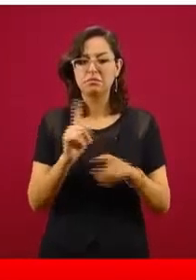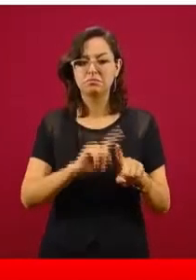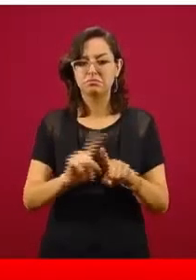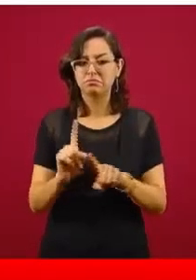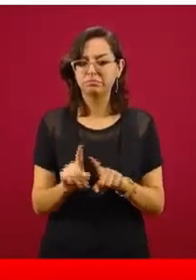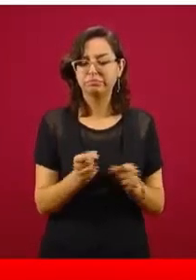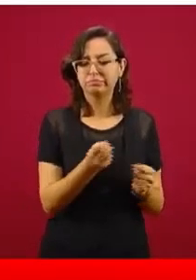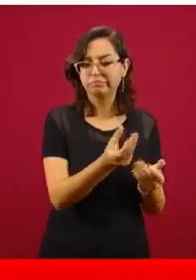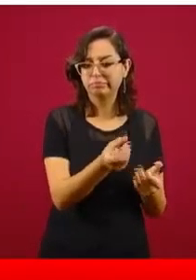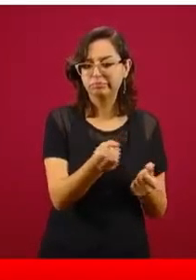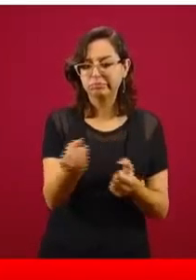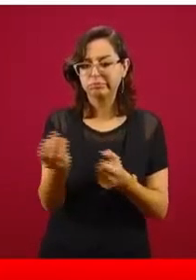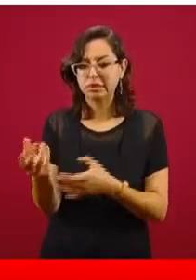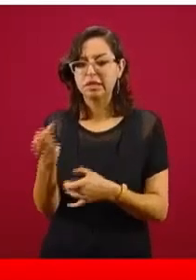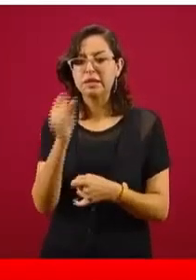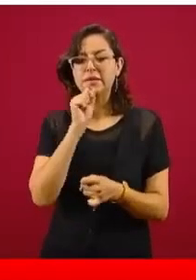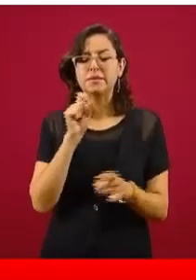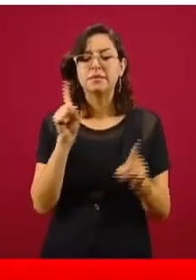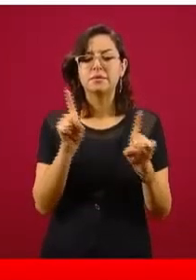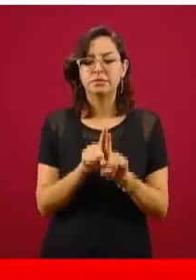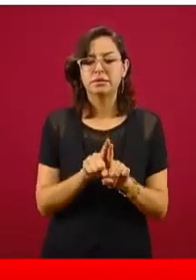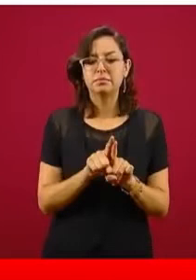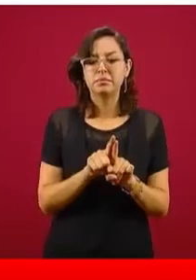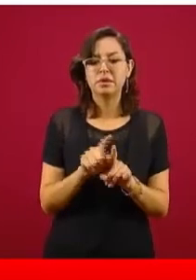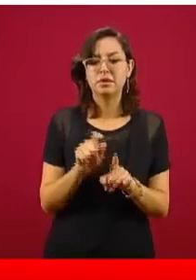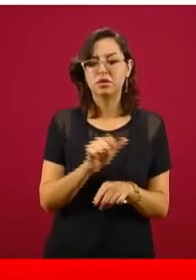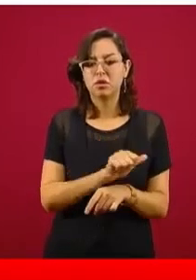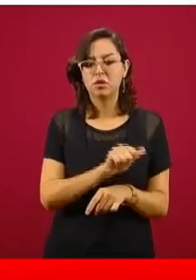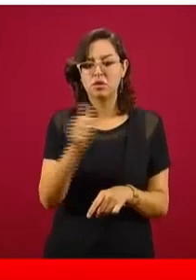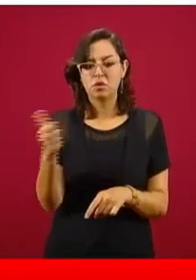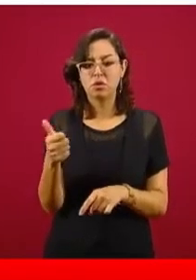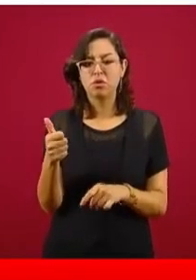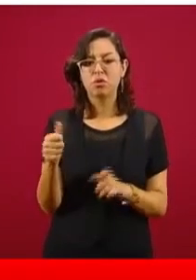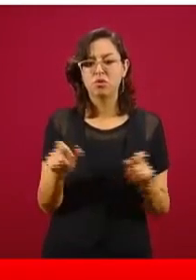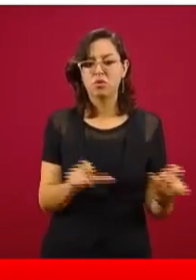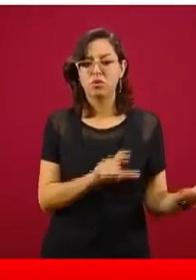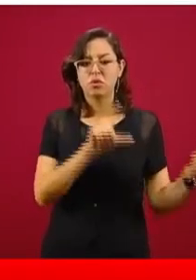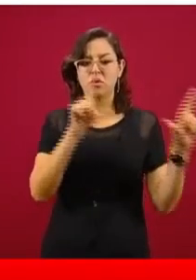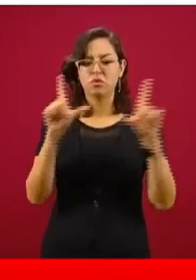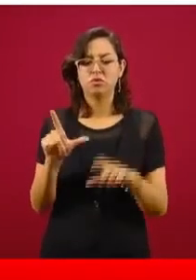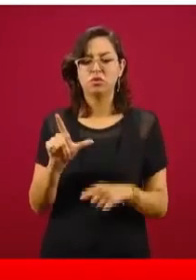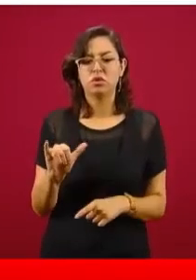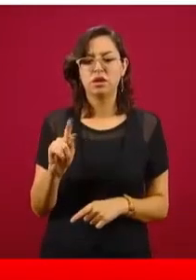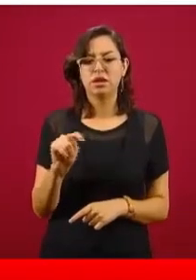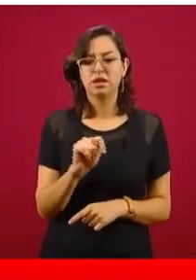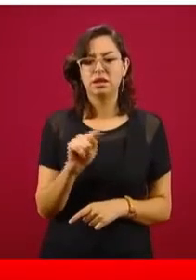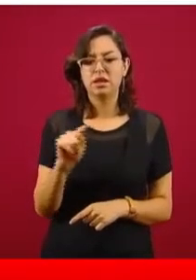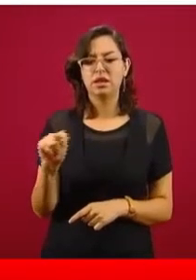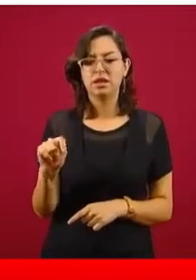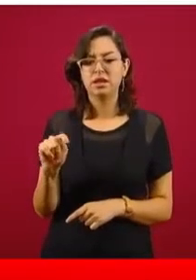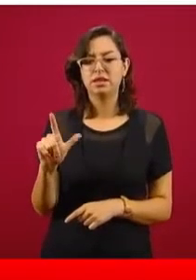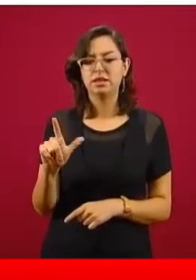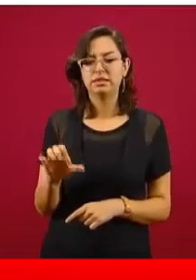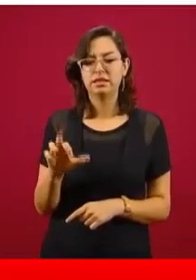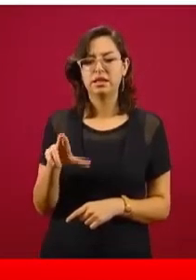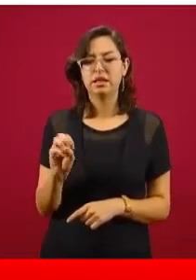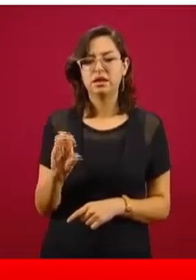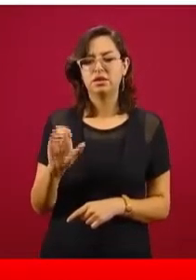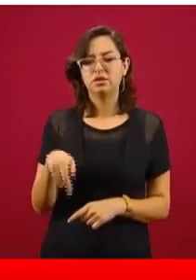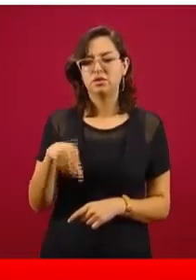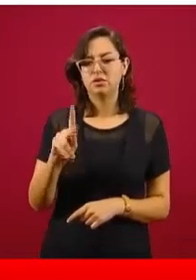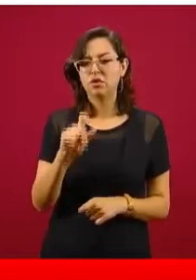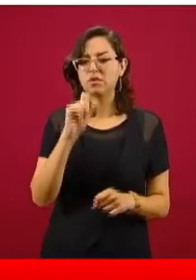Tienen ustedes aquí también el consulado de Little Rock o el de San Diego, en estas imágenes, como están trabajando via virtual y